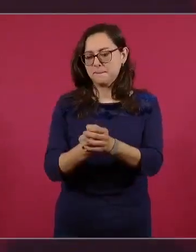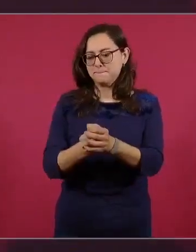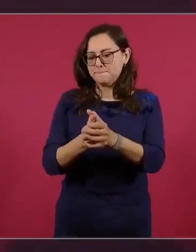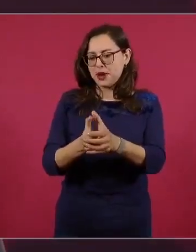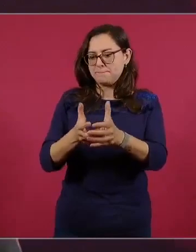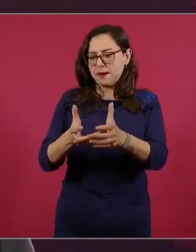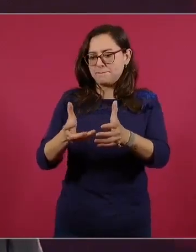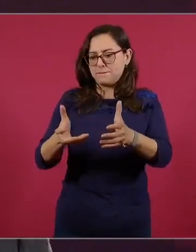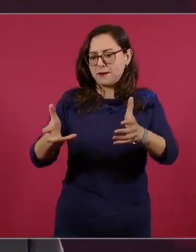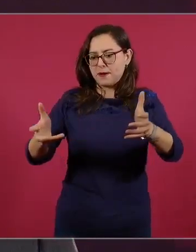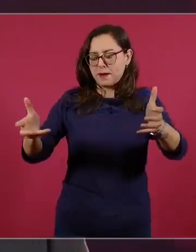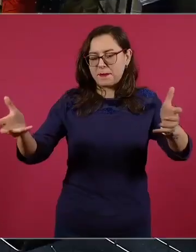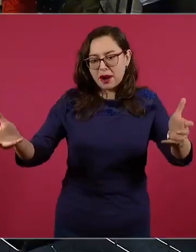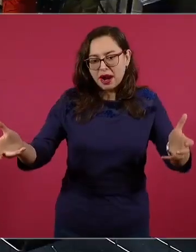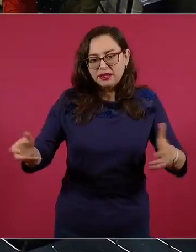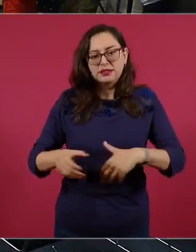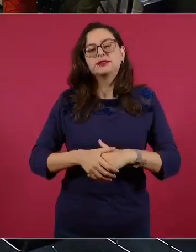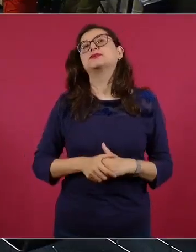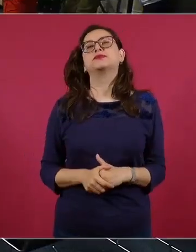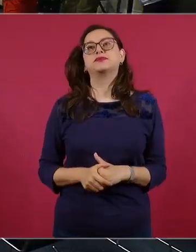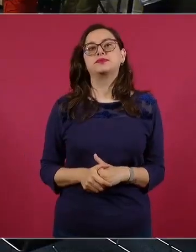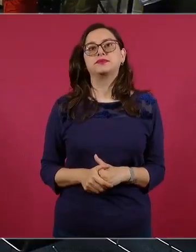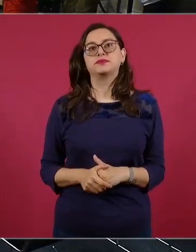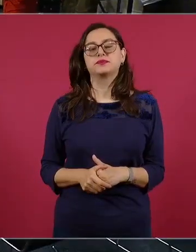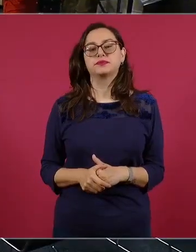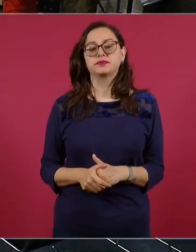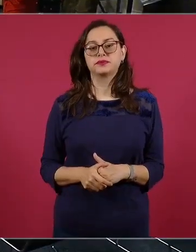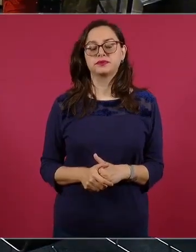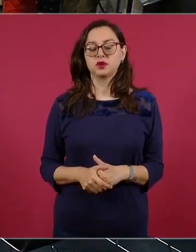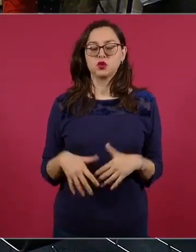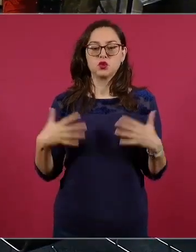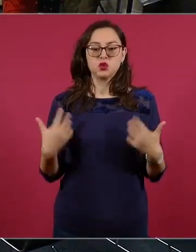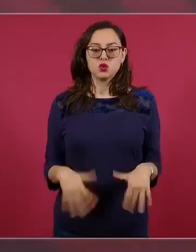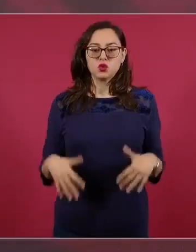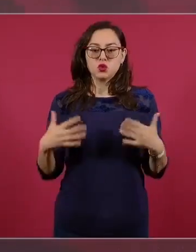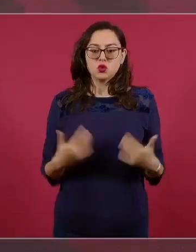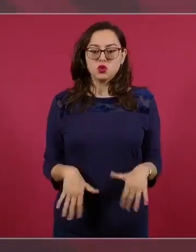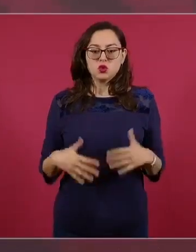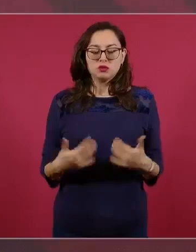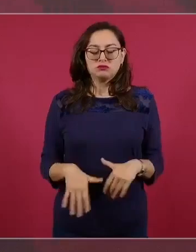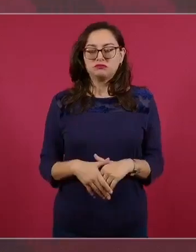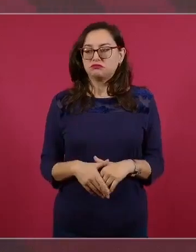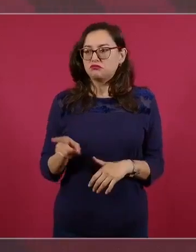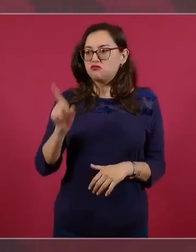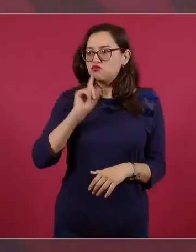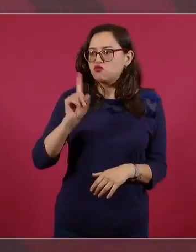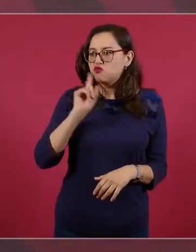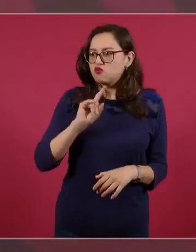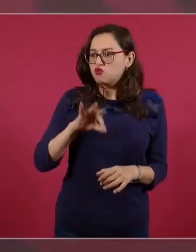excepcional la presidenta